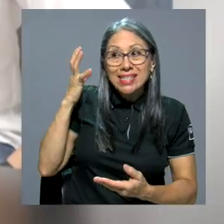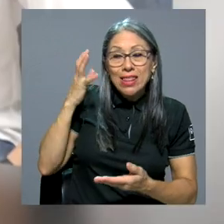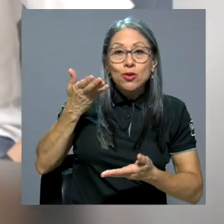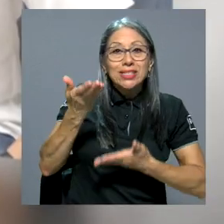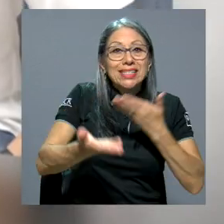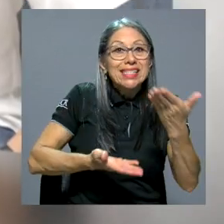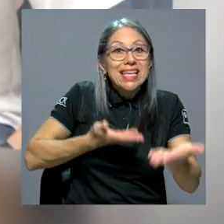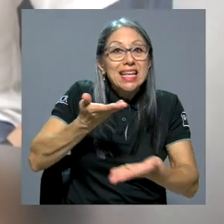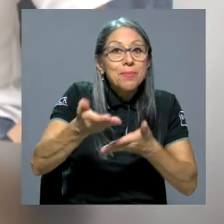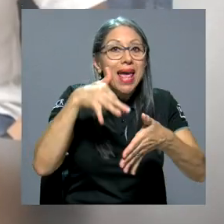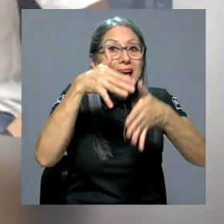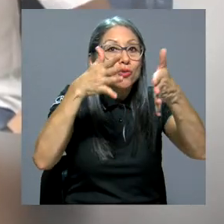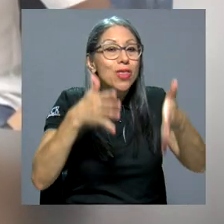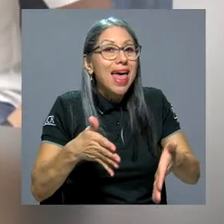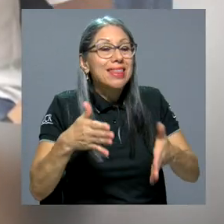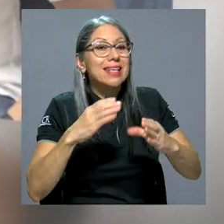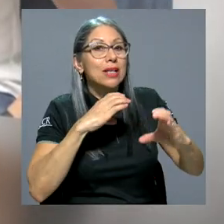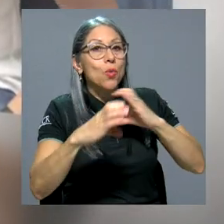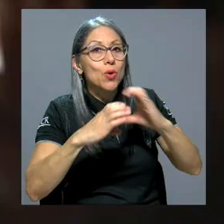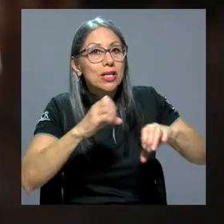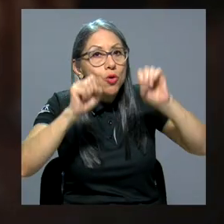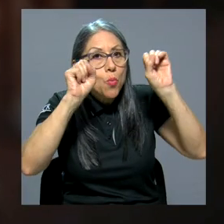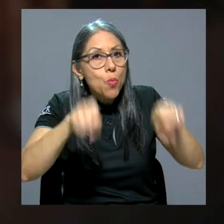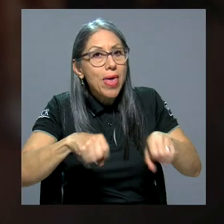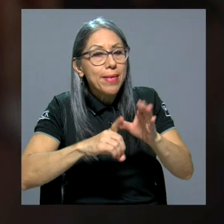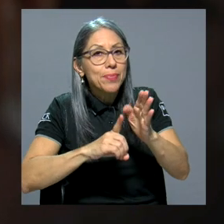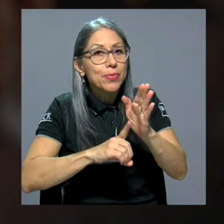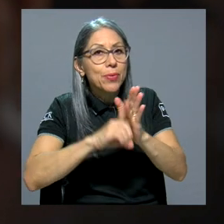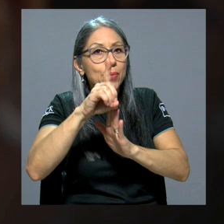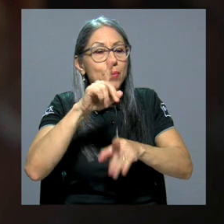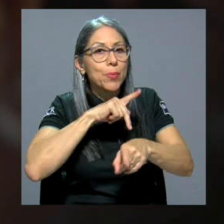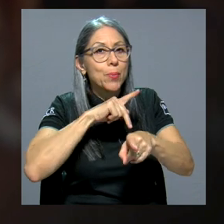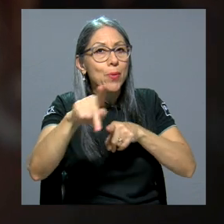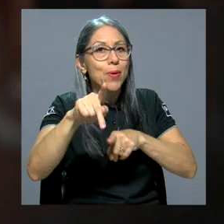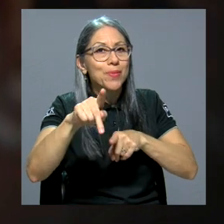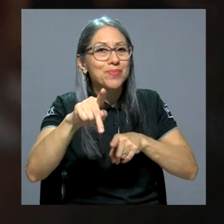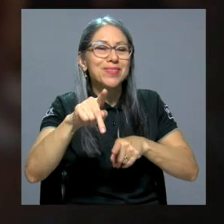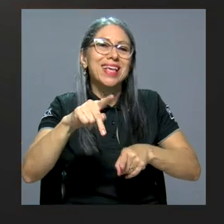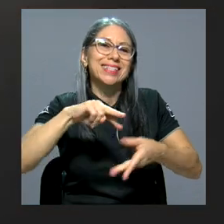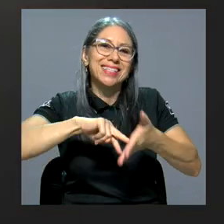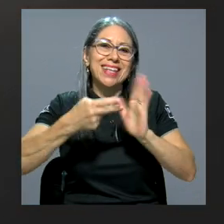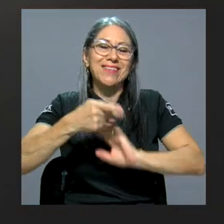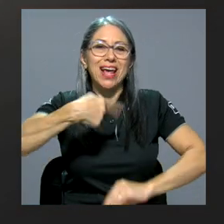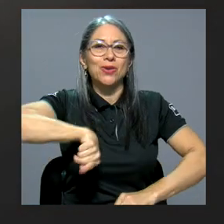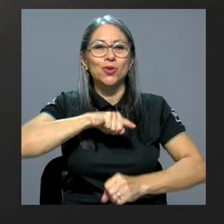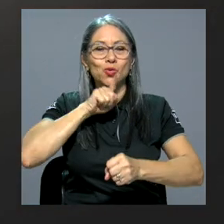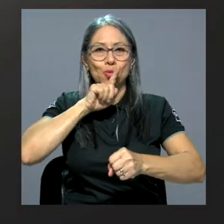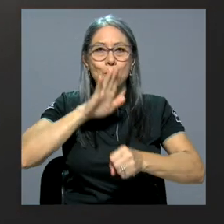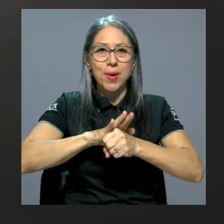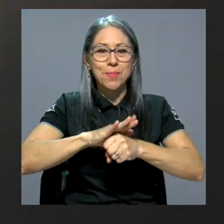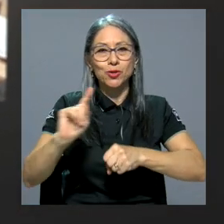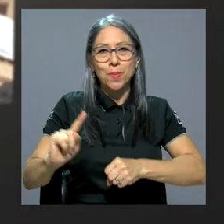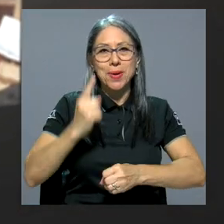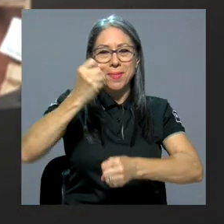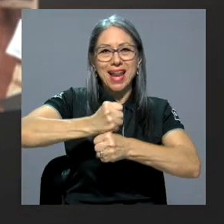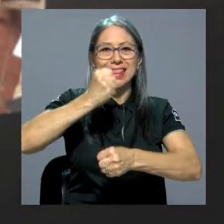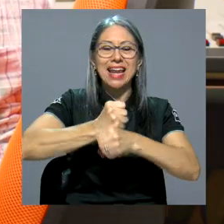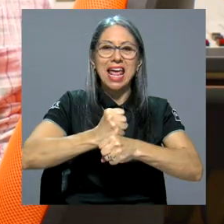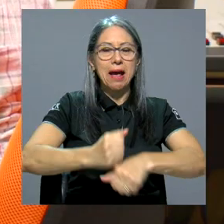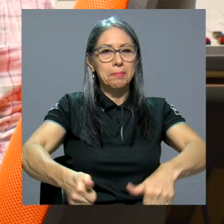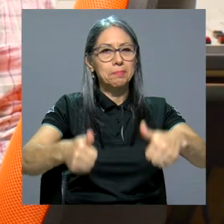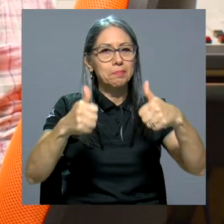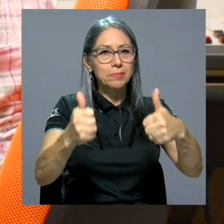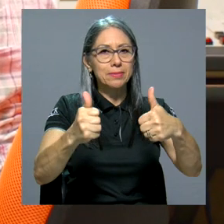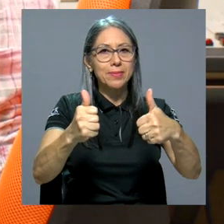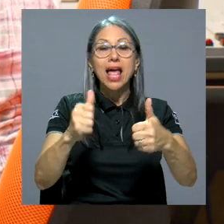a estudiantes de comunicación para que puedan tener un desarrollo profesional, creo que cumplimos una primera tarea de